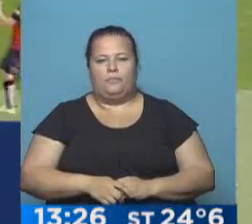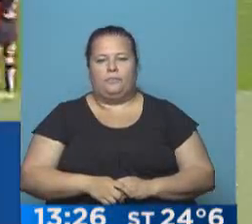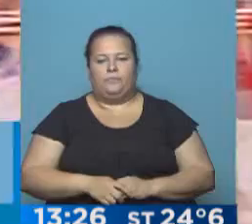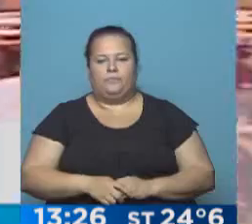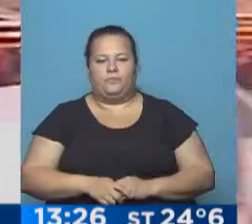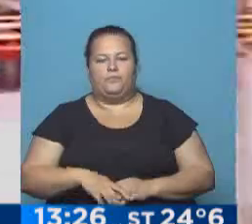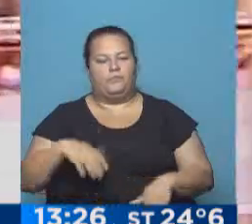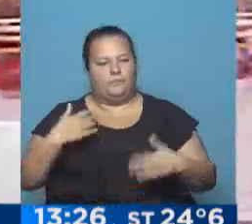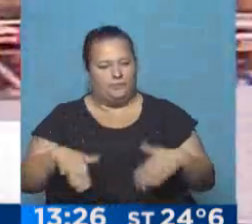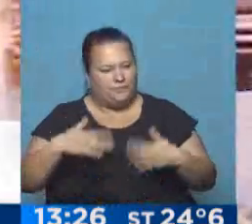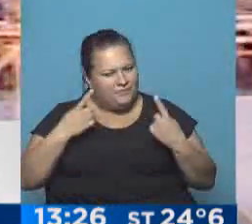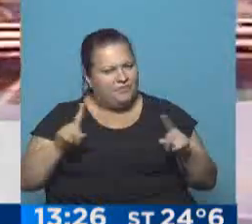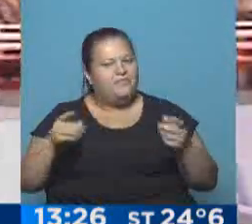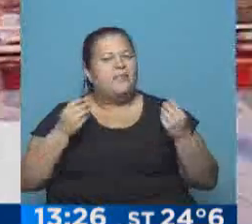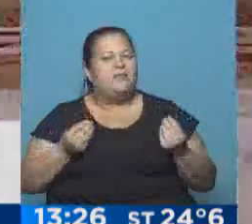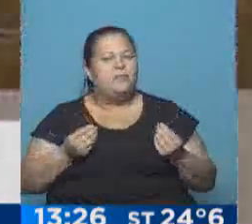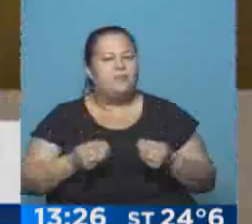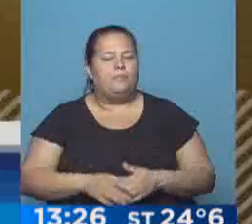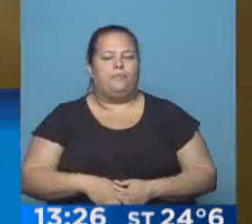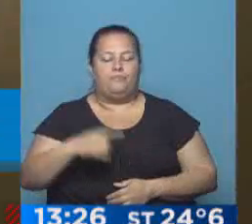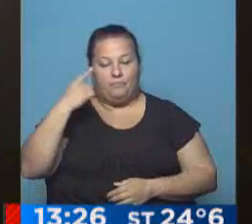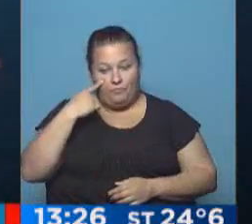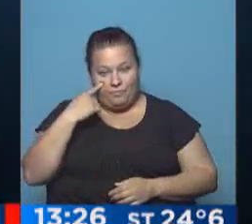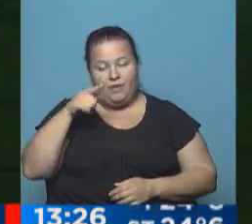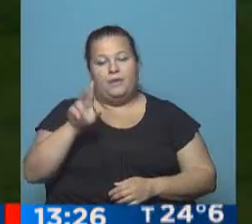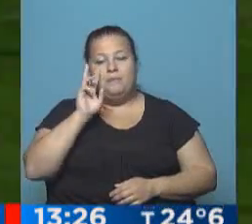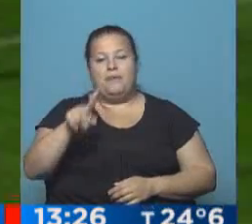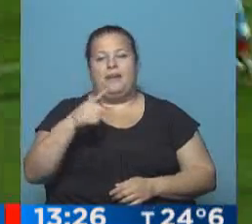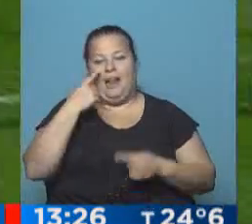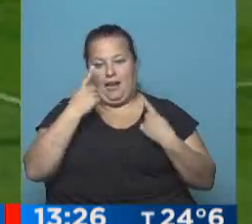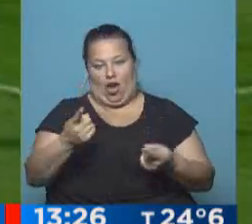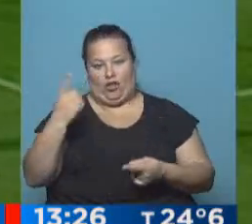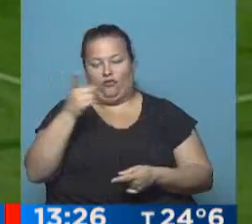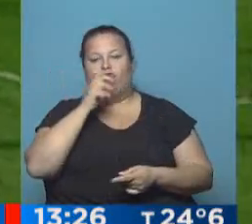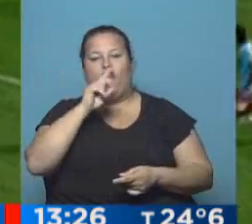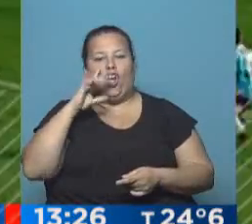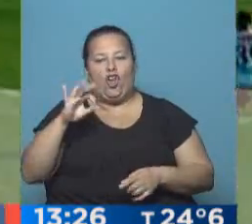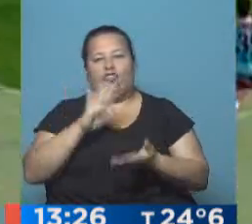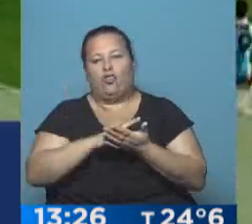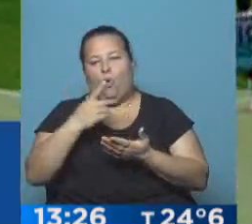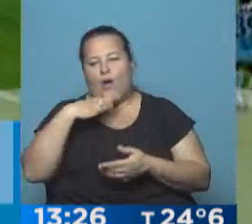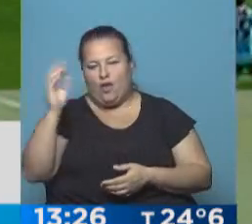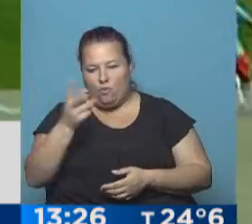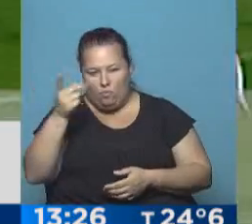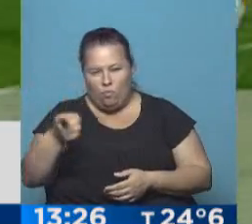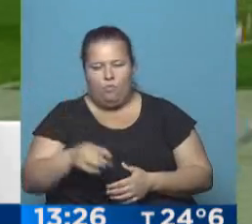una cosa curiosa, ¿no? Porque hay que tener en cuenta, ahí estamos viendo el reconocimiento de Torrico después de lo que le pasó